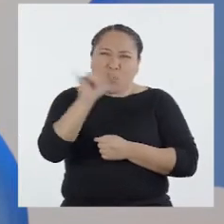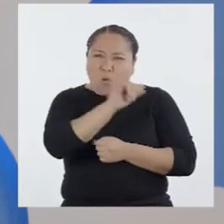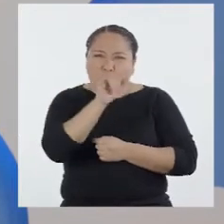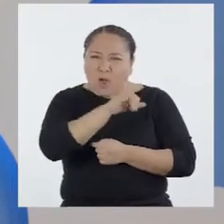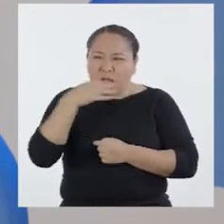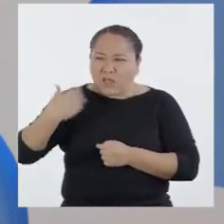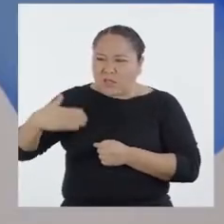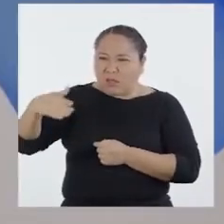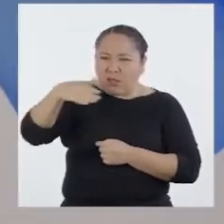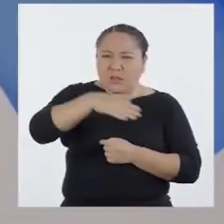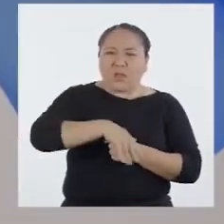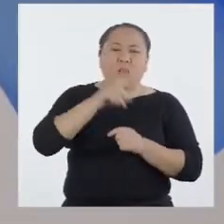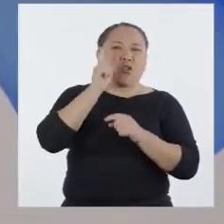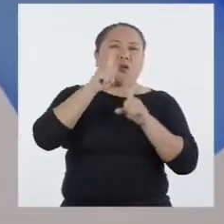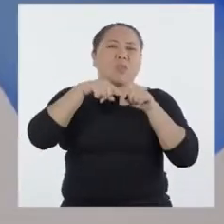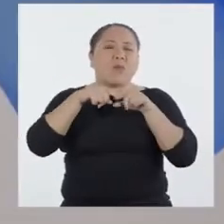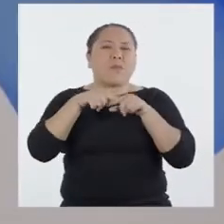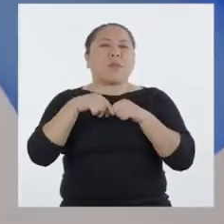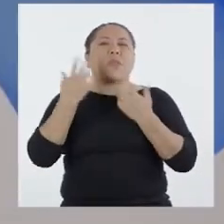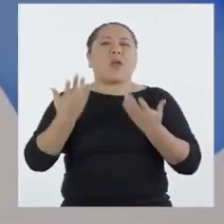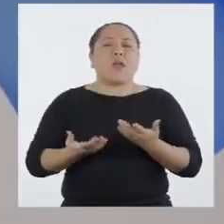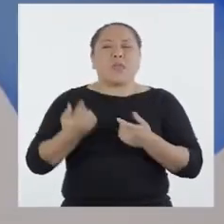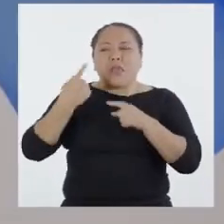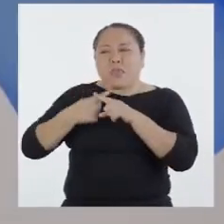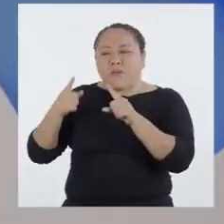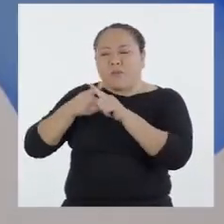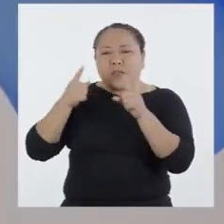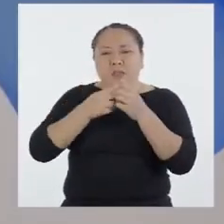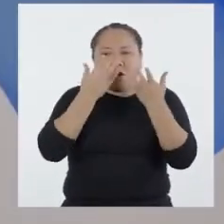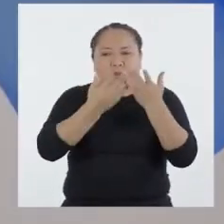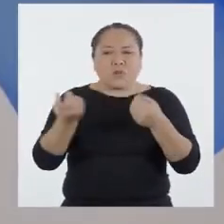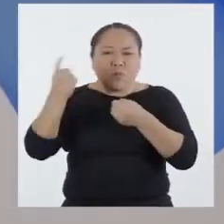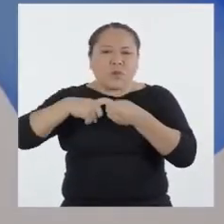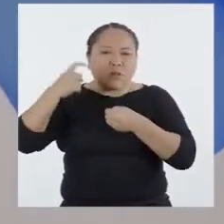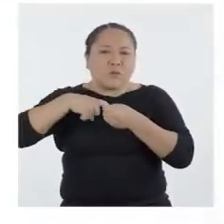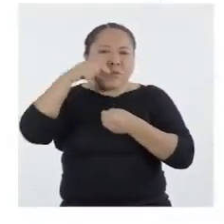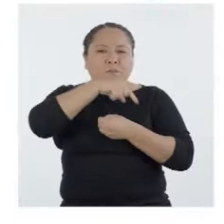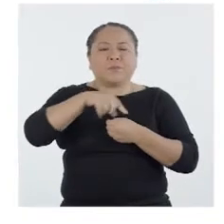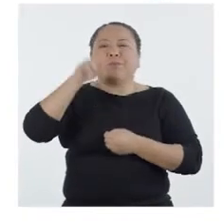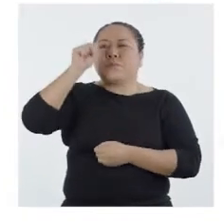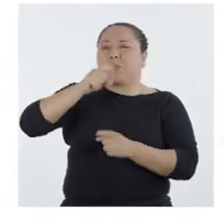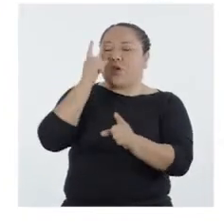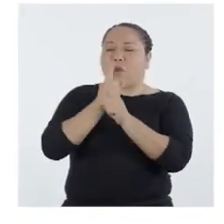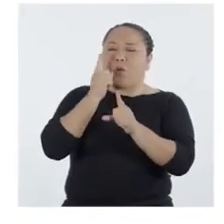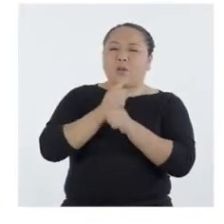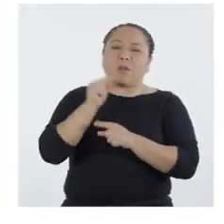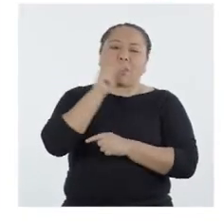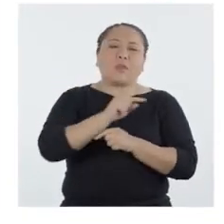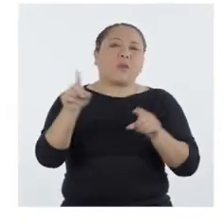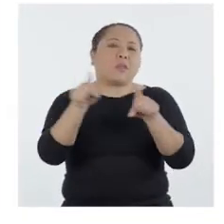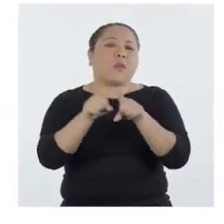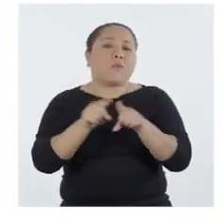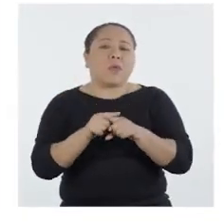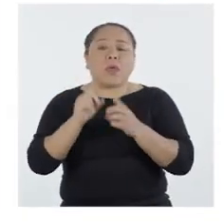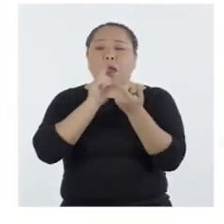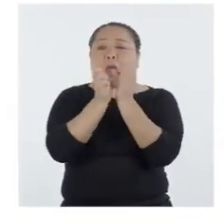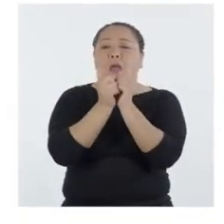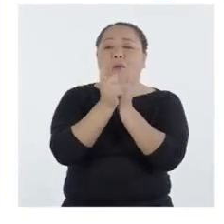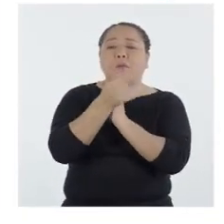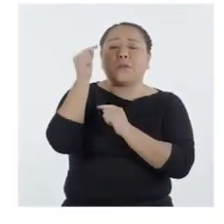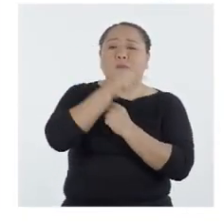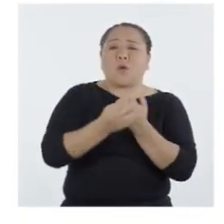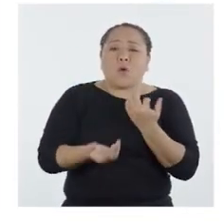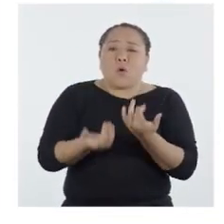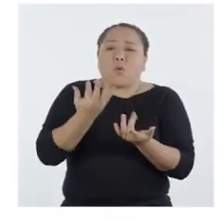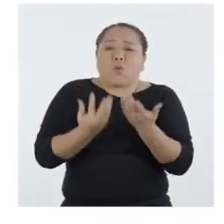mismo, ¿no? Dependerá de los elementos que participan en ella. Así es. Y también varían si la